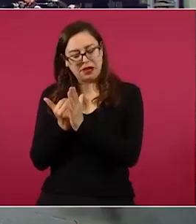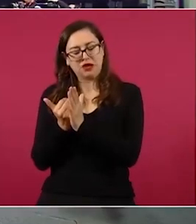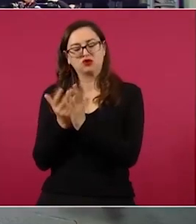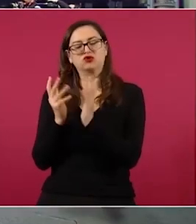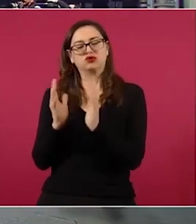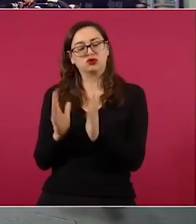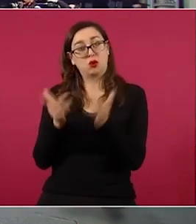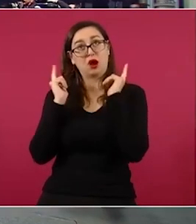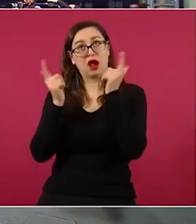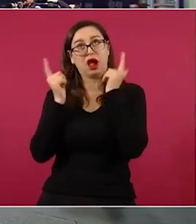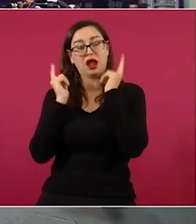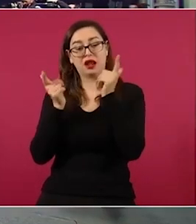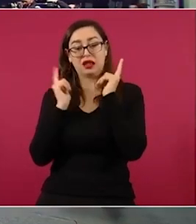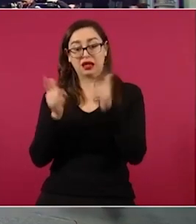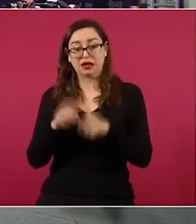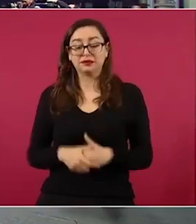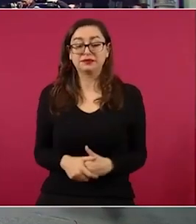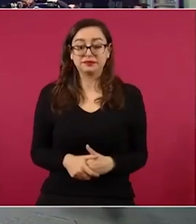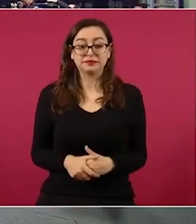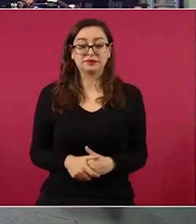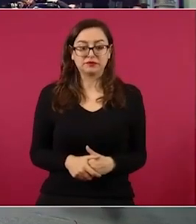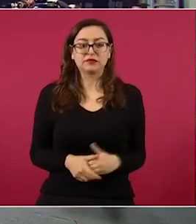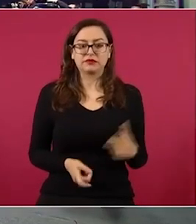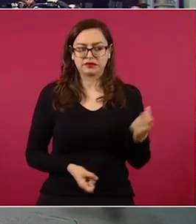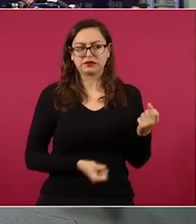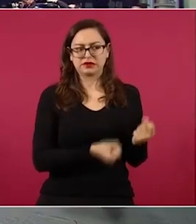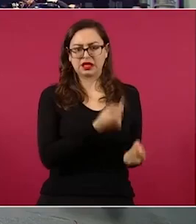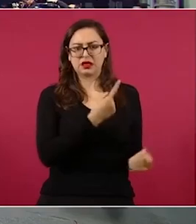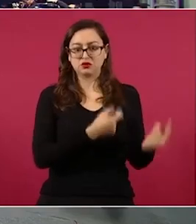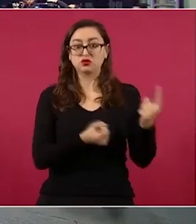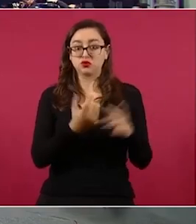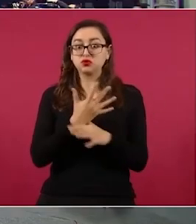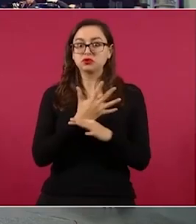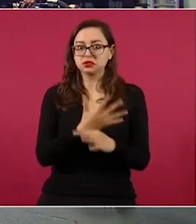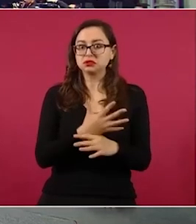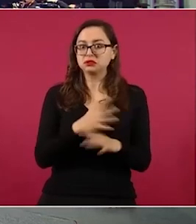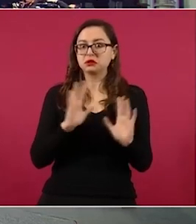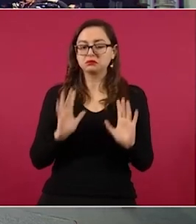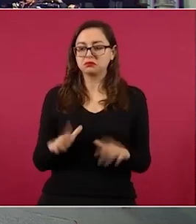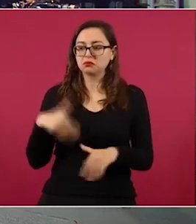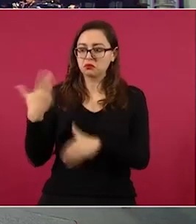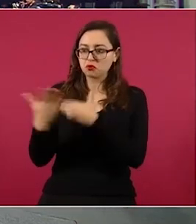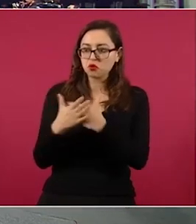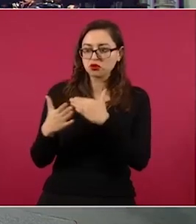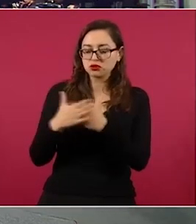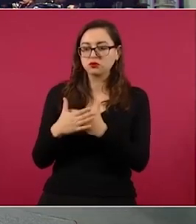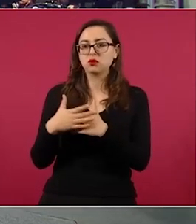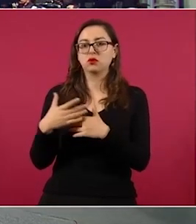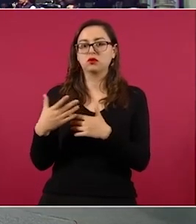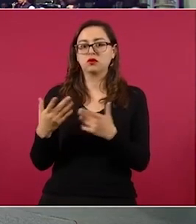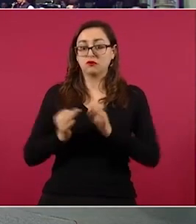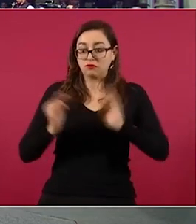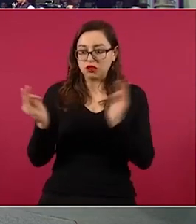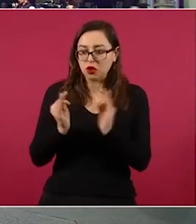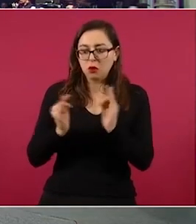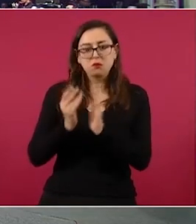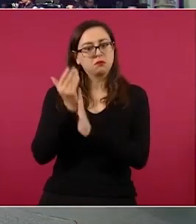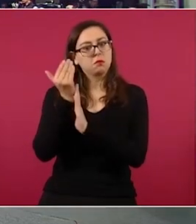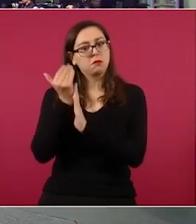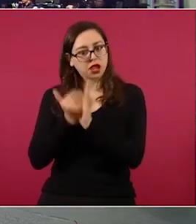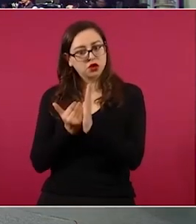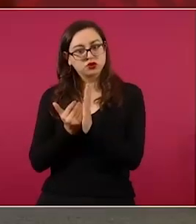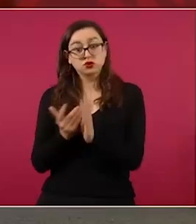pronósticos de que no va a ser muy fuerte el invierno este año y eso les va a ayudar,